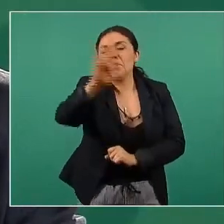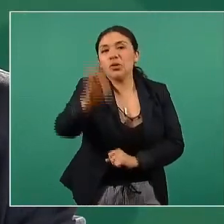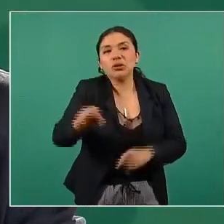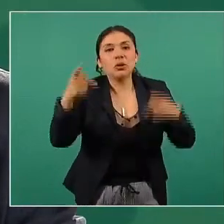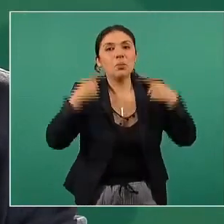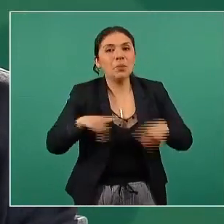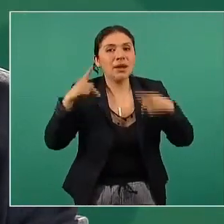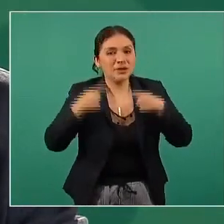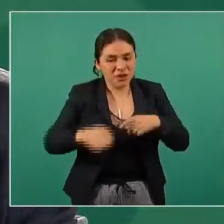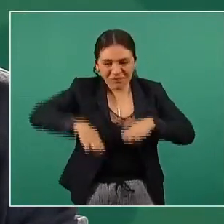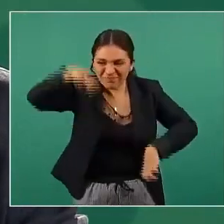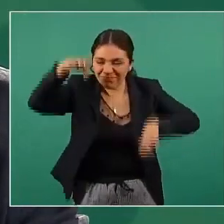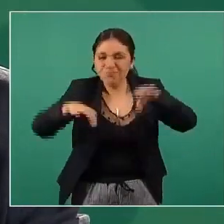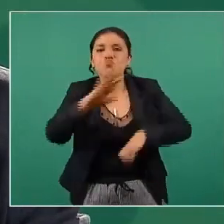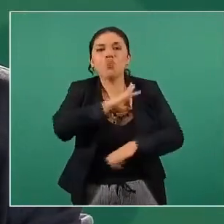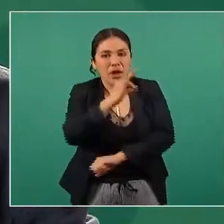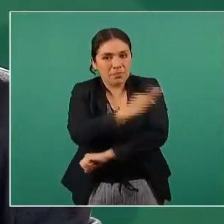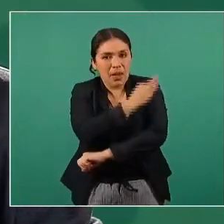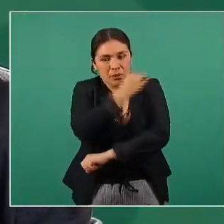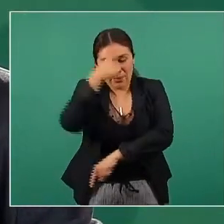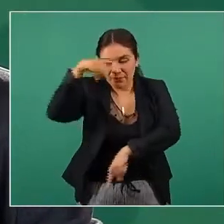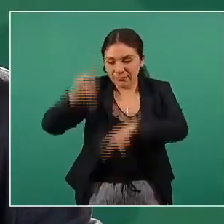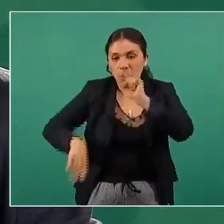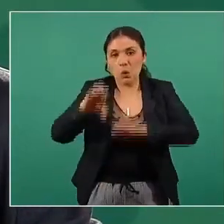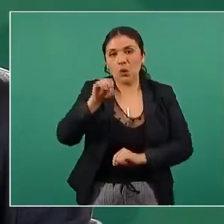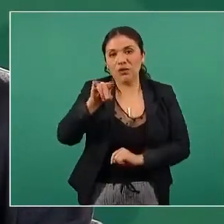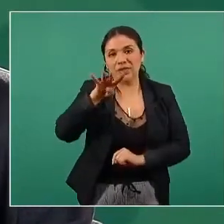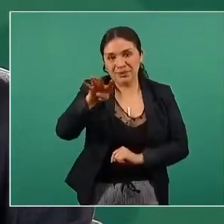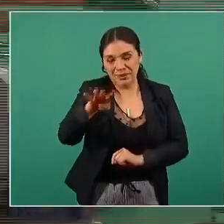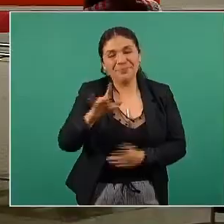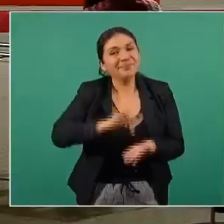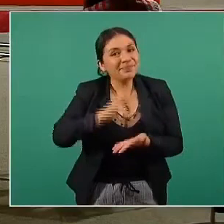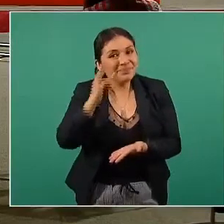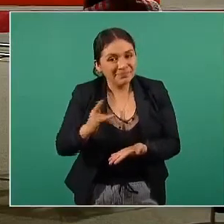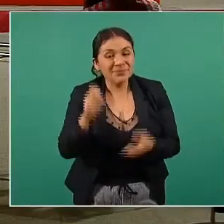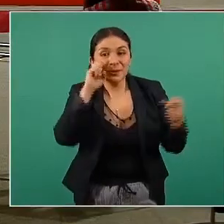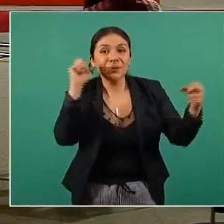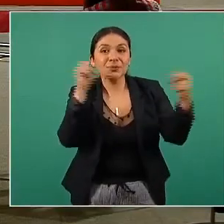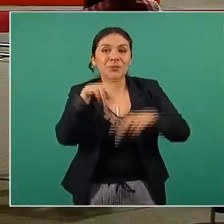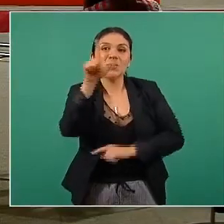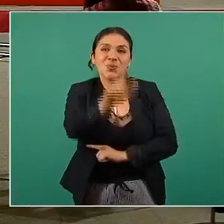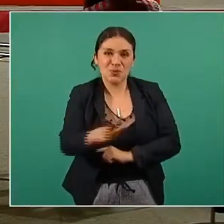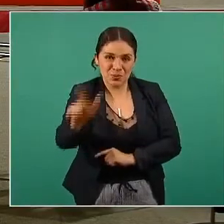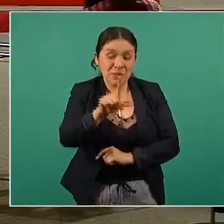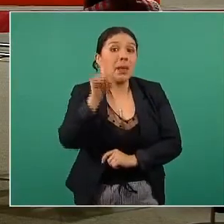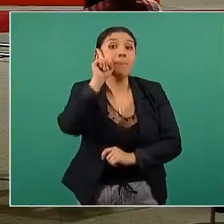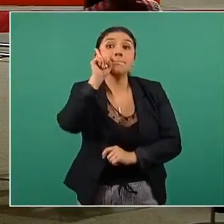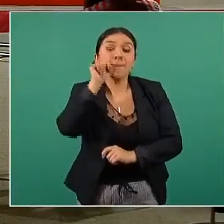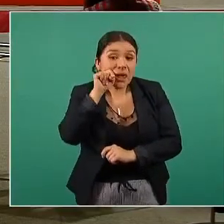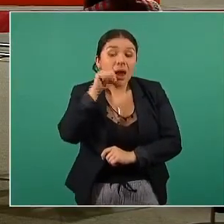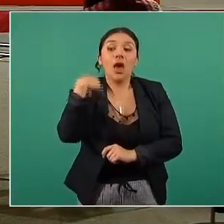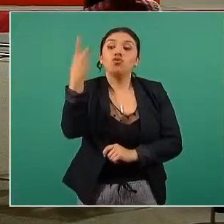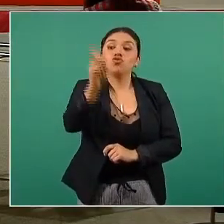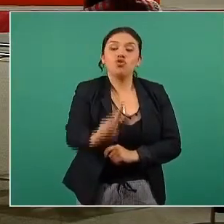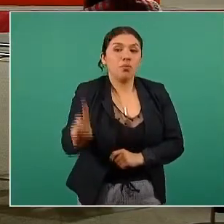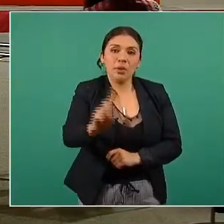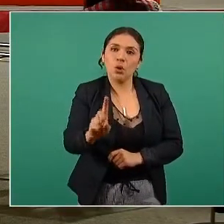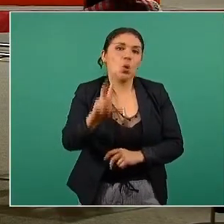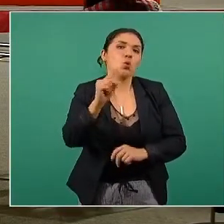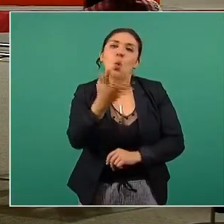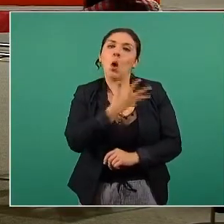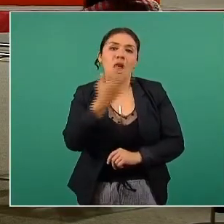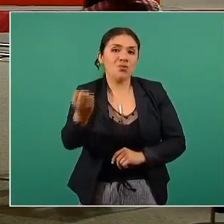población será vacunada contra el COVID-19 muchas gracias nos vemos el lunes mañana y el domingo